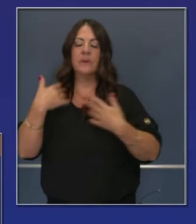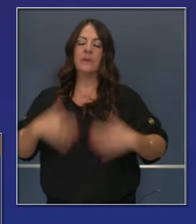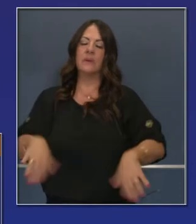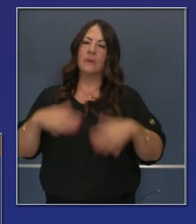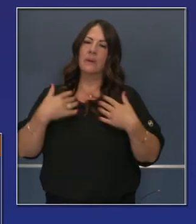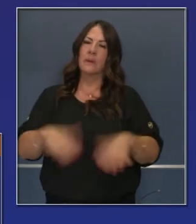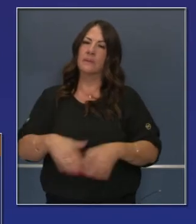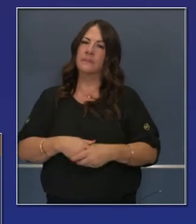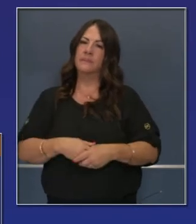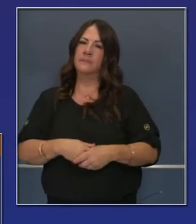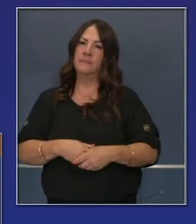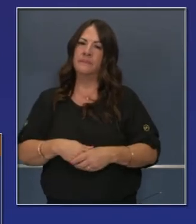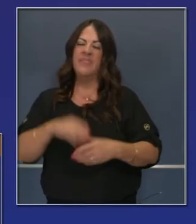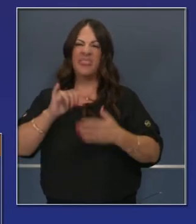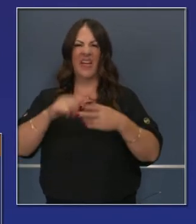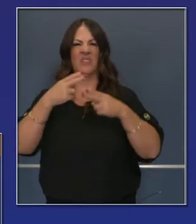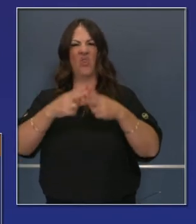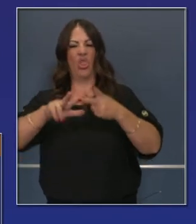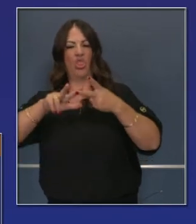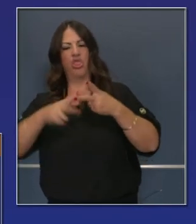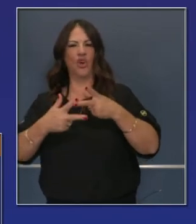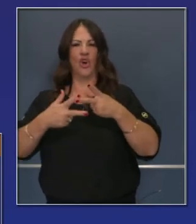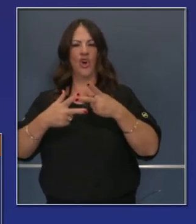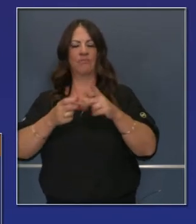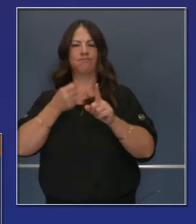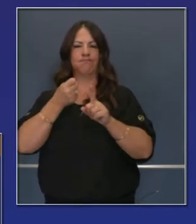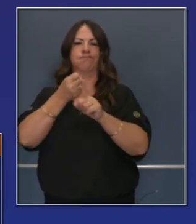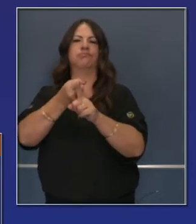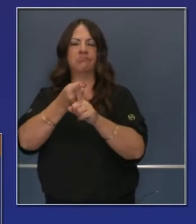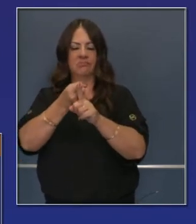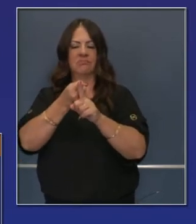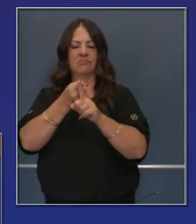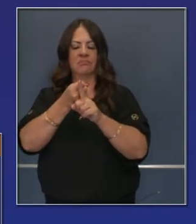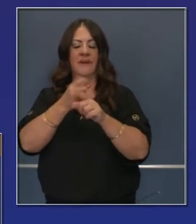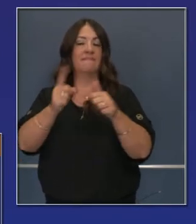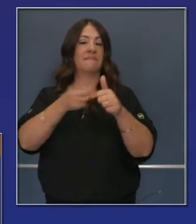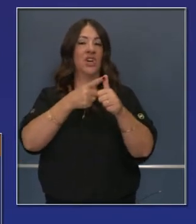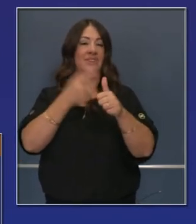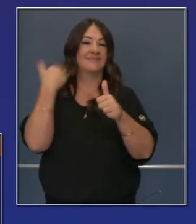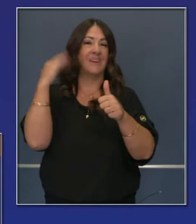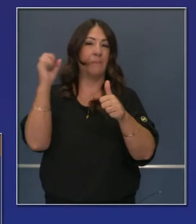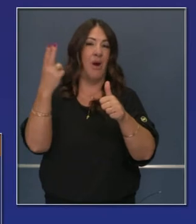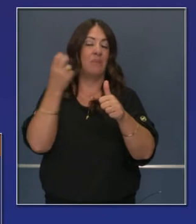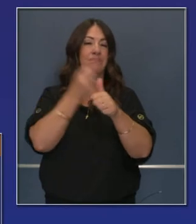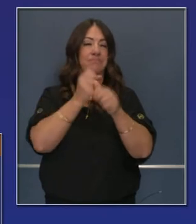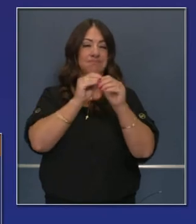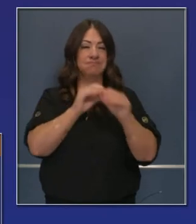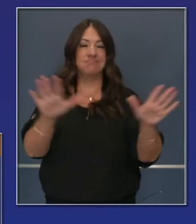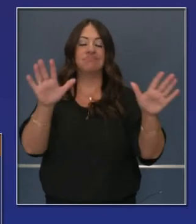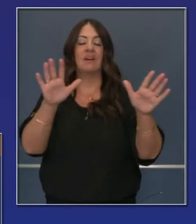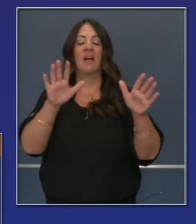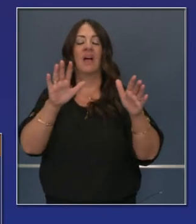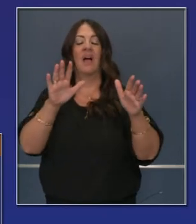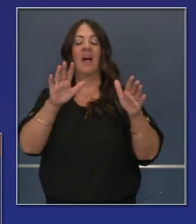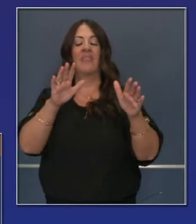totales. Y esta es la que llamamos tercera ola que algunos habían predecido